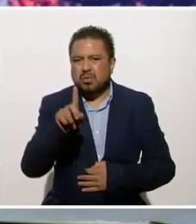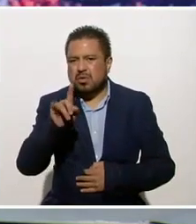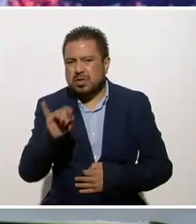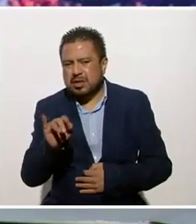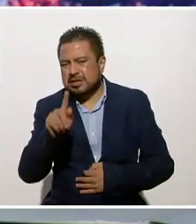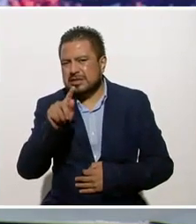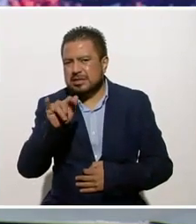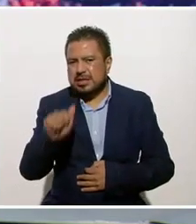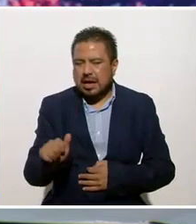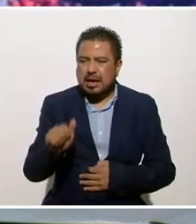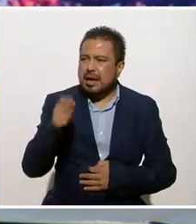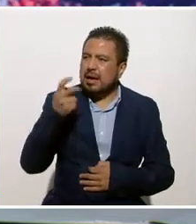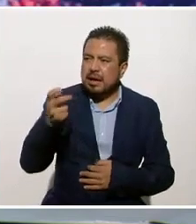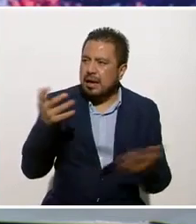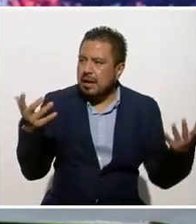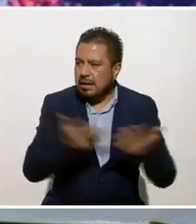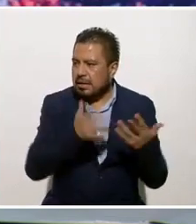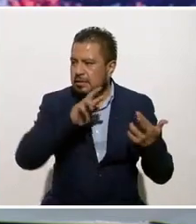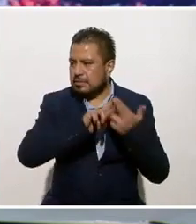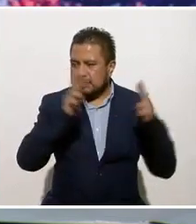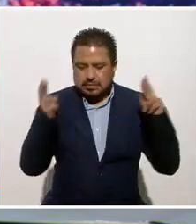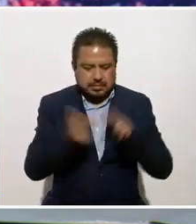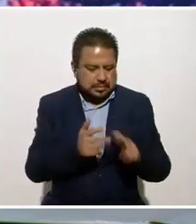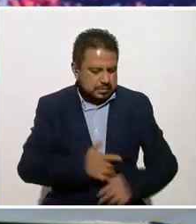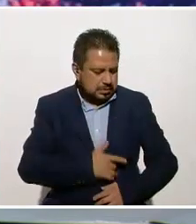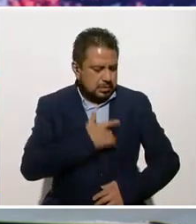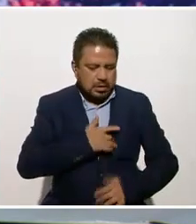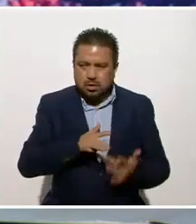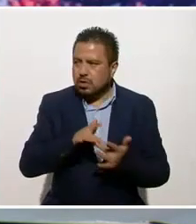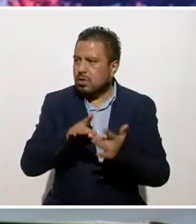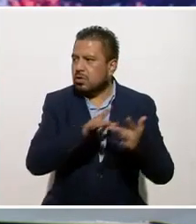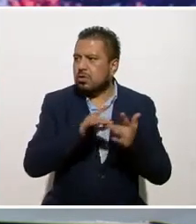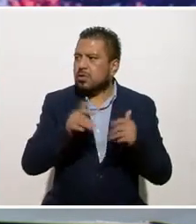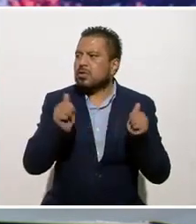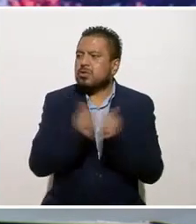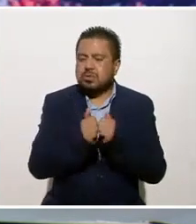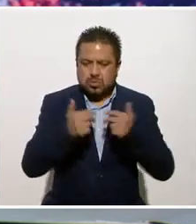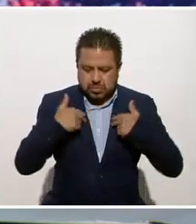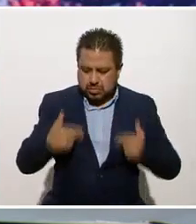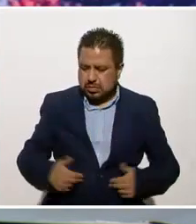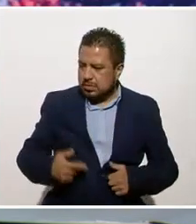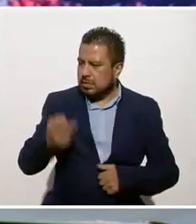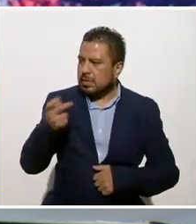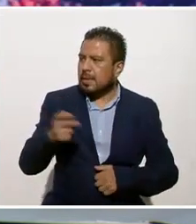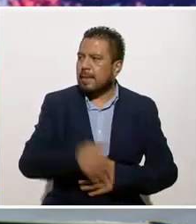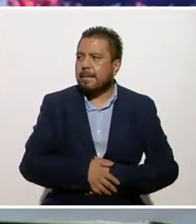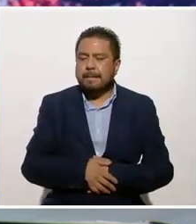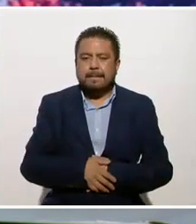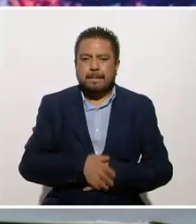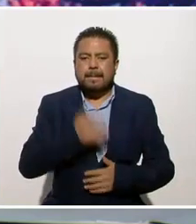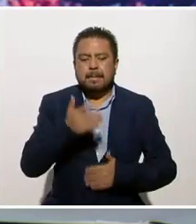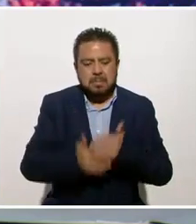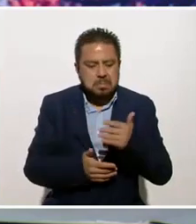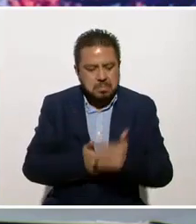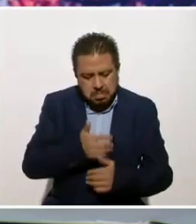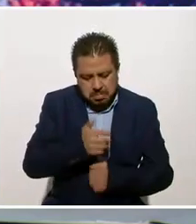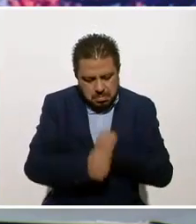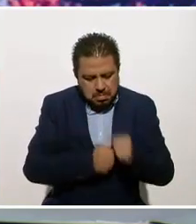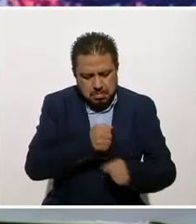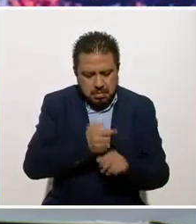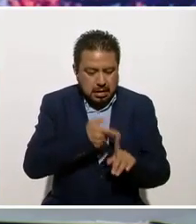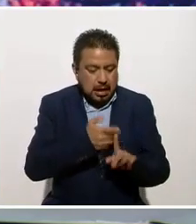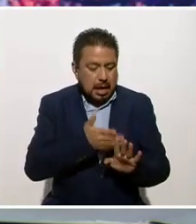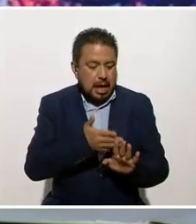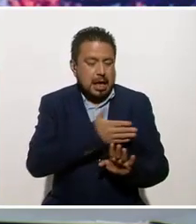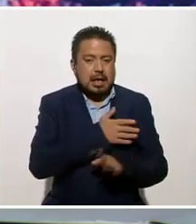llevar la religión, de sentirse en contacto con el ser divino. Al paso de los años, esto fue antes